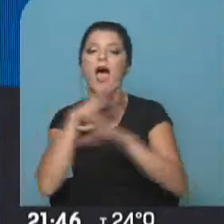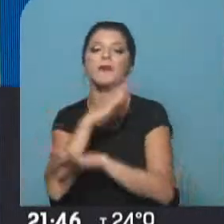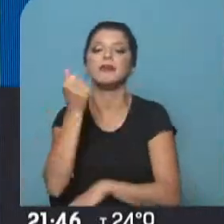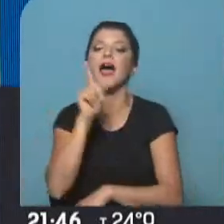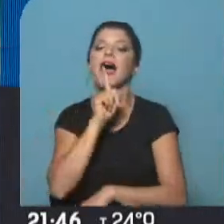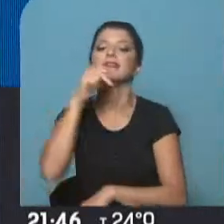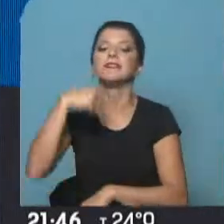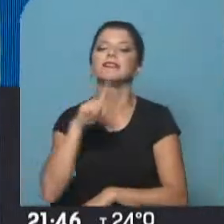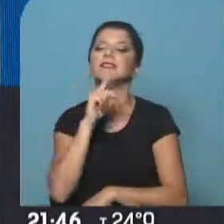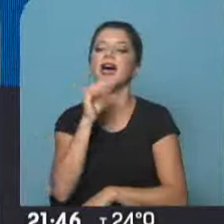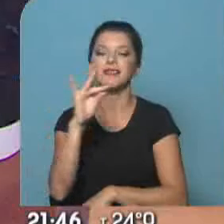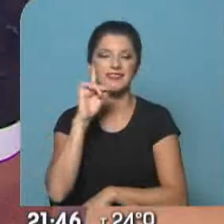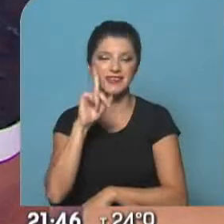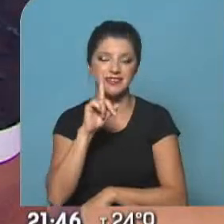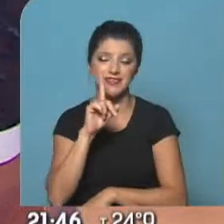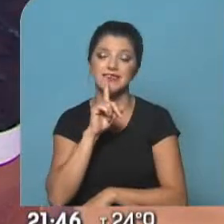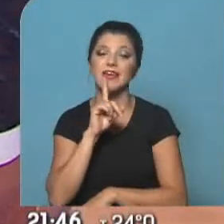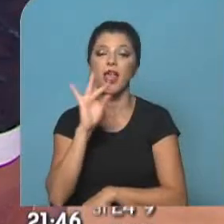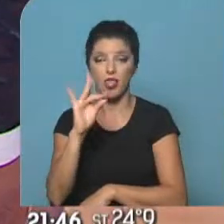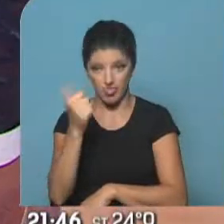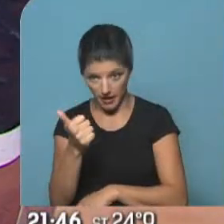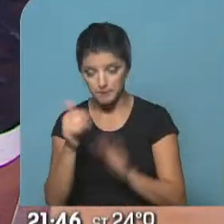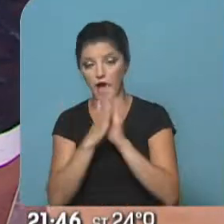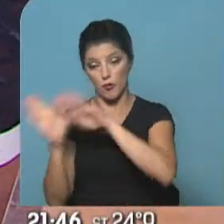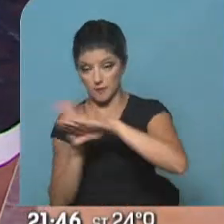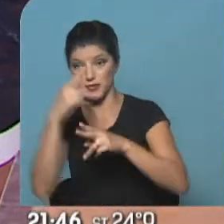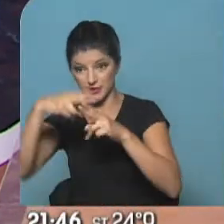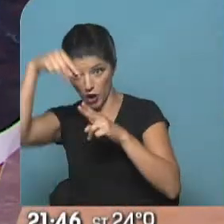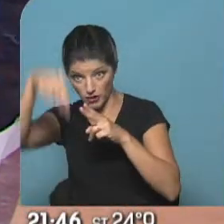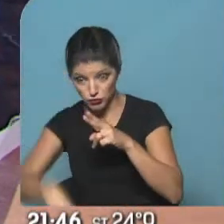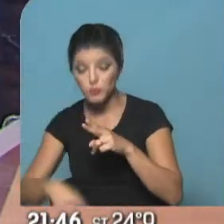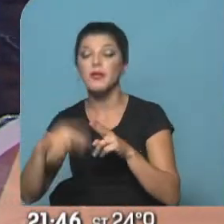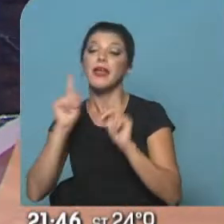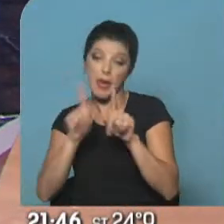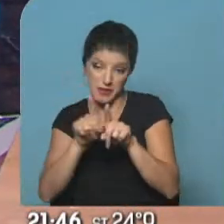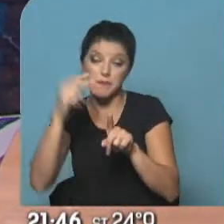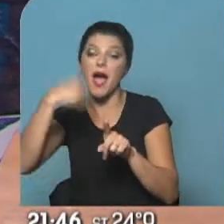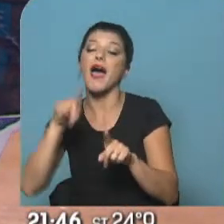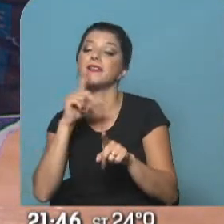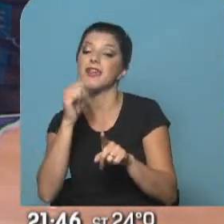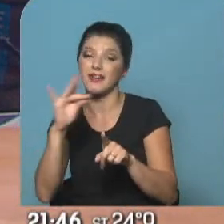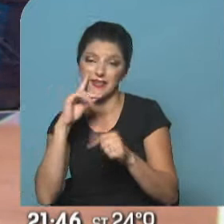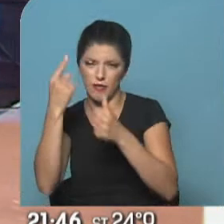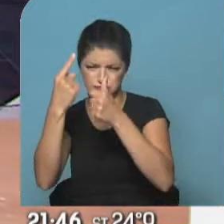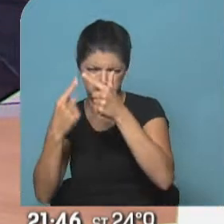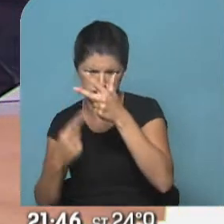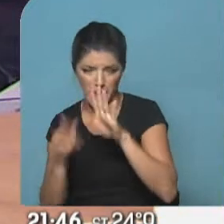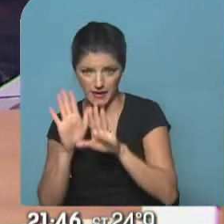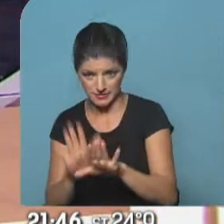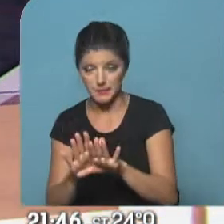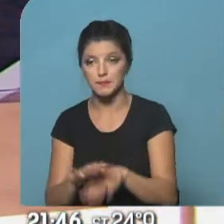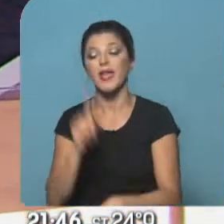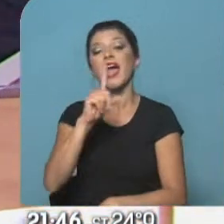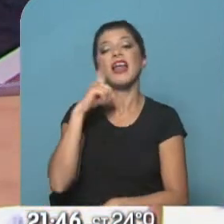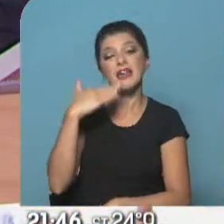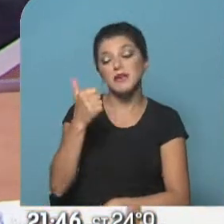Antártida Argentina y Ramón Castillo. Desde Retiro hacia el sur van a tener Antártida Argentina, Ramón Castillo, Avenida del Libertador, Cerrito Lima y